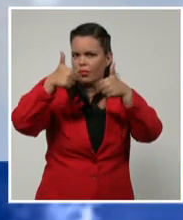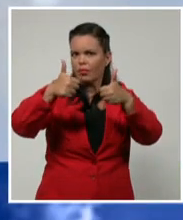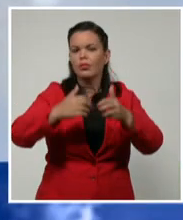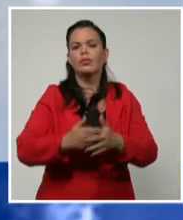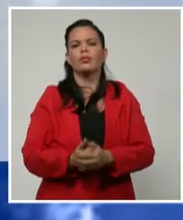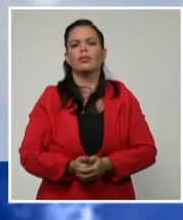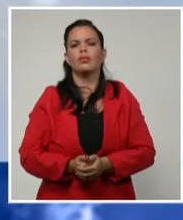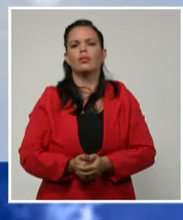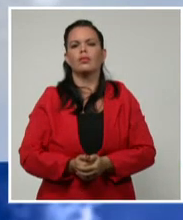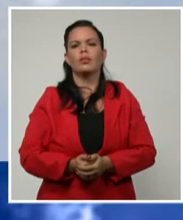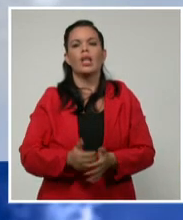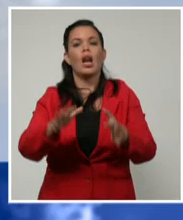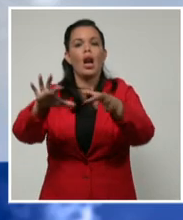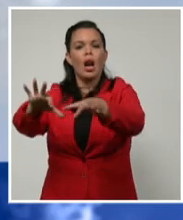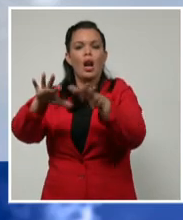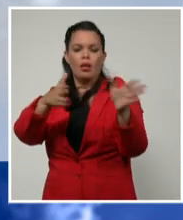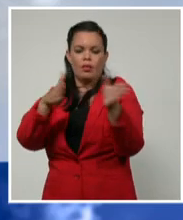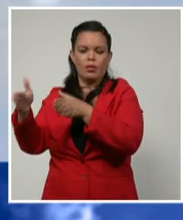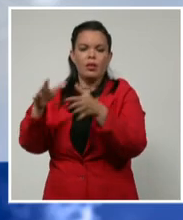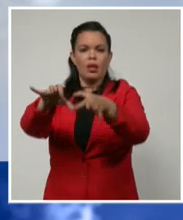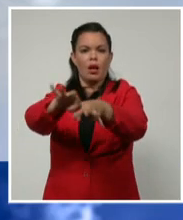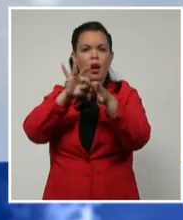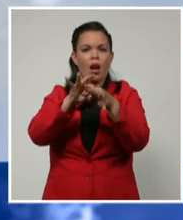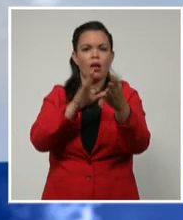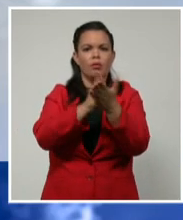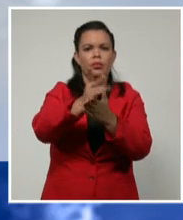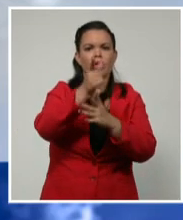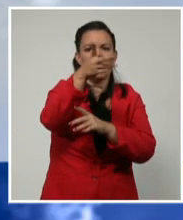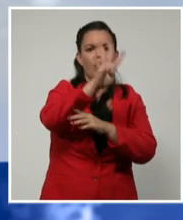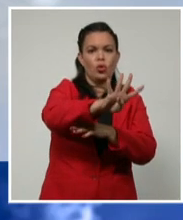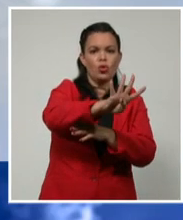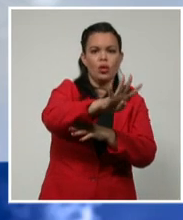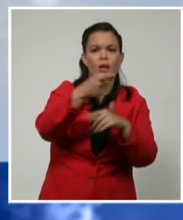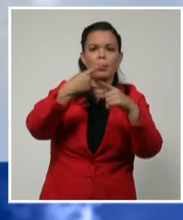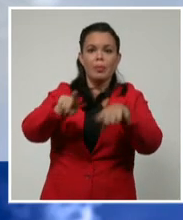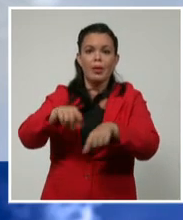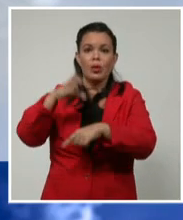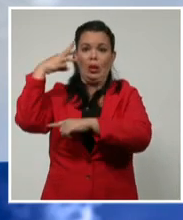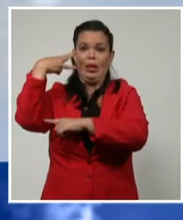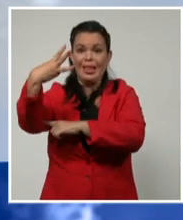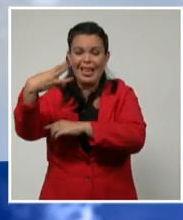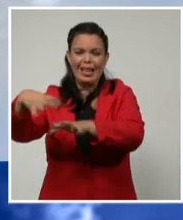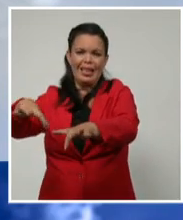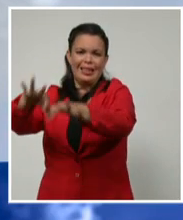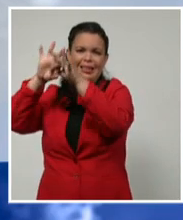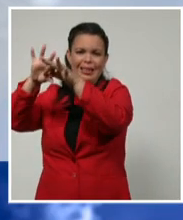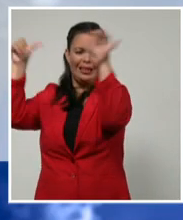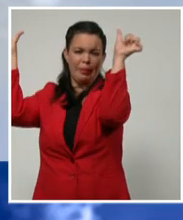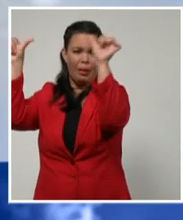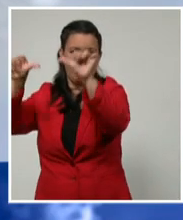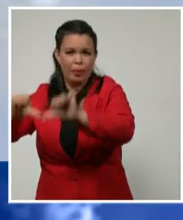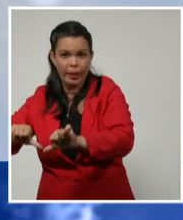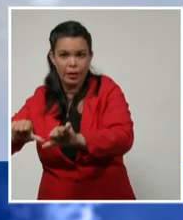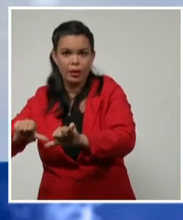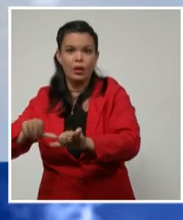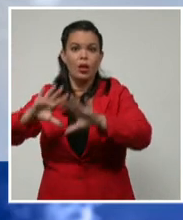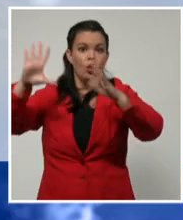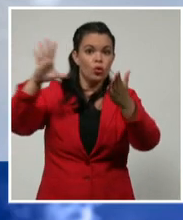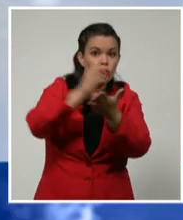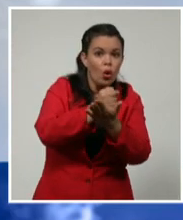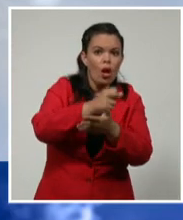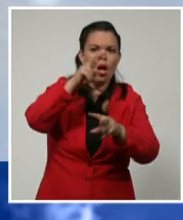de gravedad permanecen 14 pacientes y 3 se encuentran críticos, todos de La Habana. Ya se acumulan 3